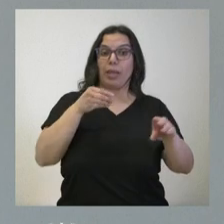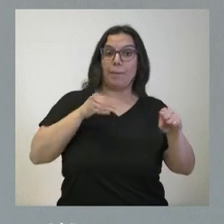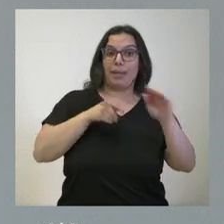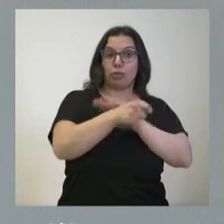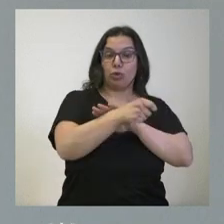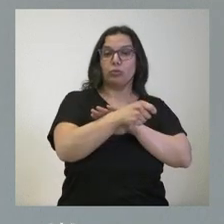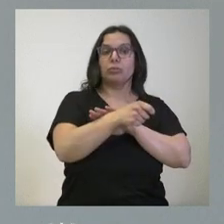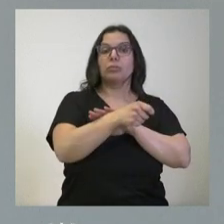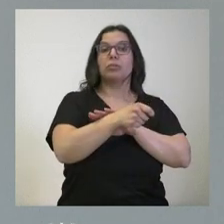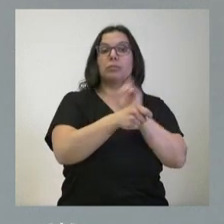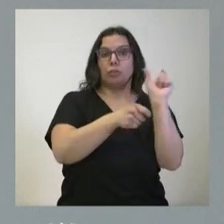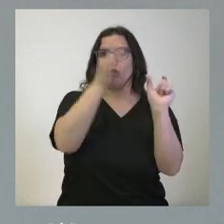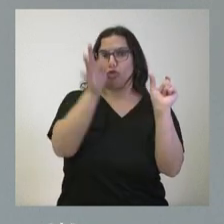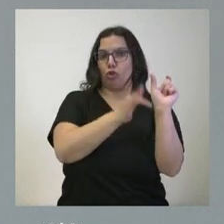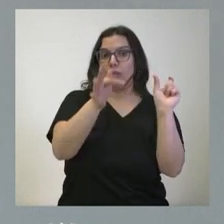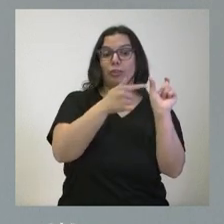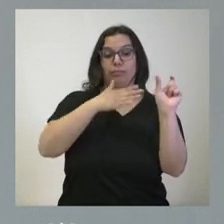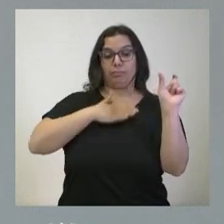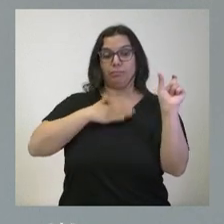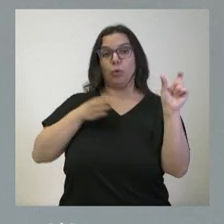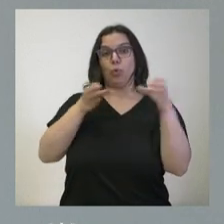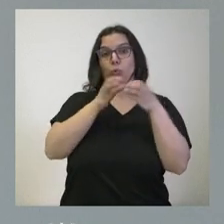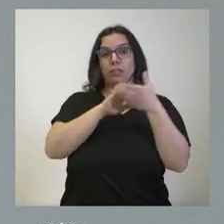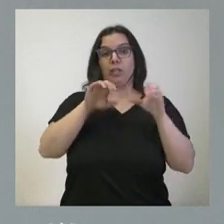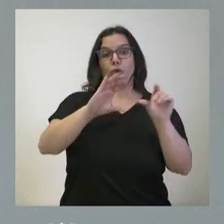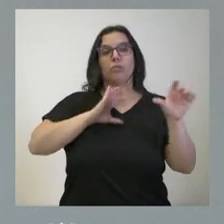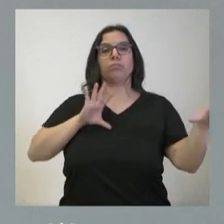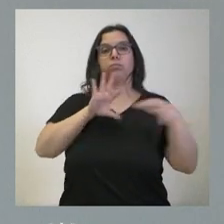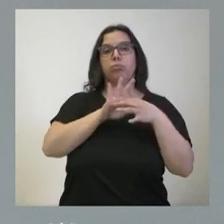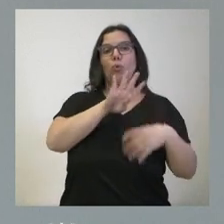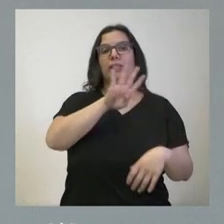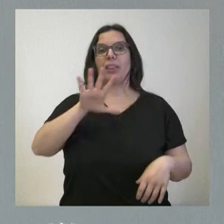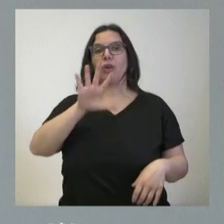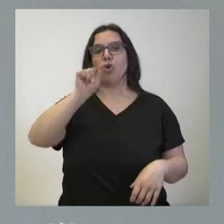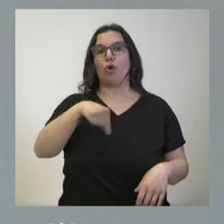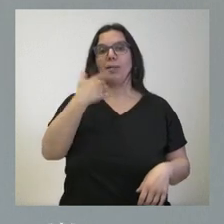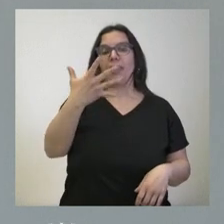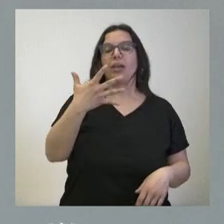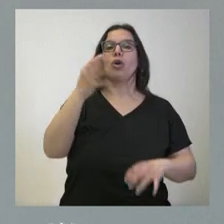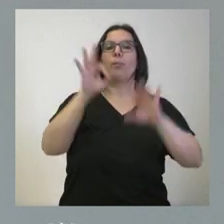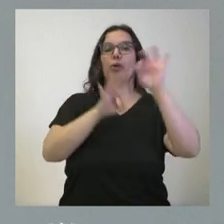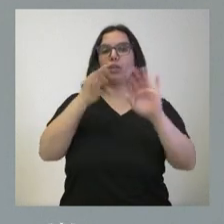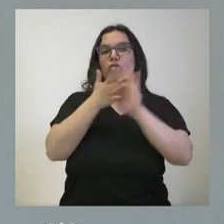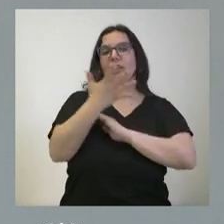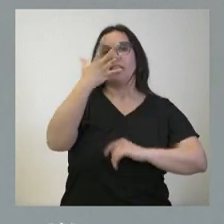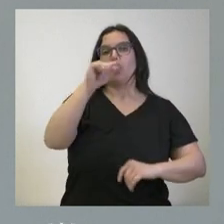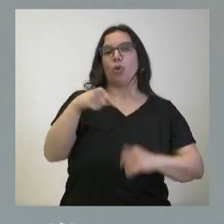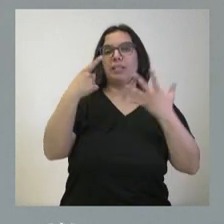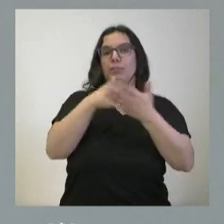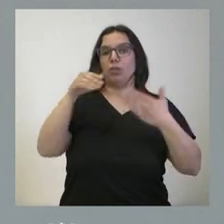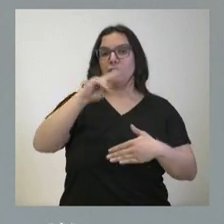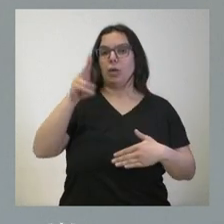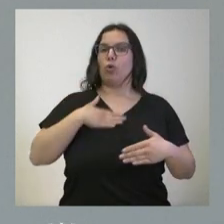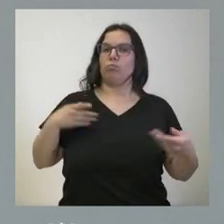a corresponder a la Junta de Castilla y León el 45,5%, 5,6 millones de euros, y el resto,